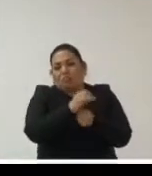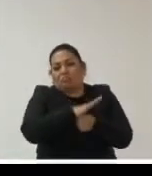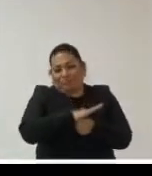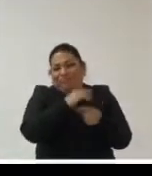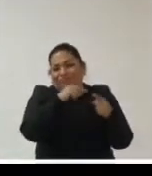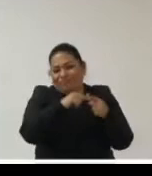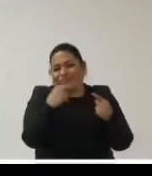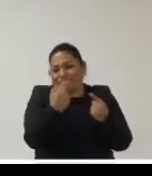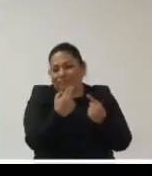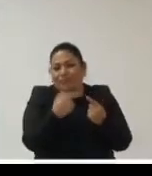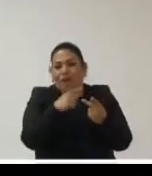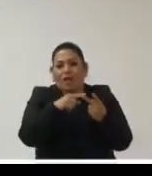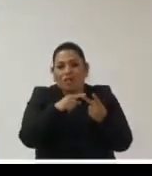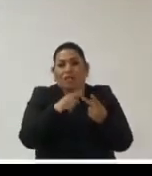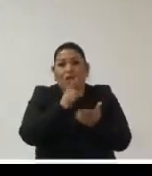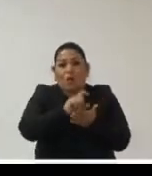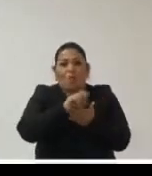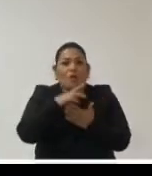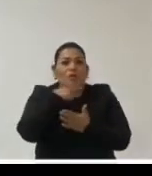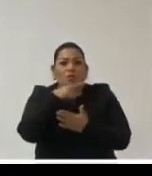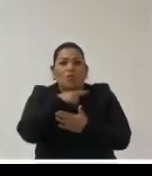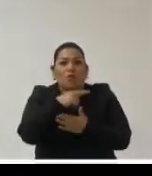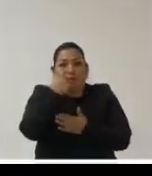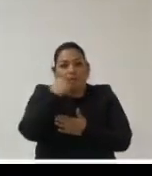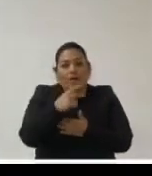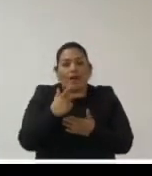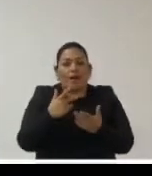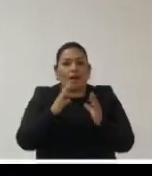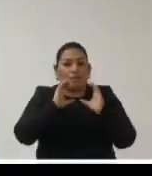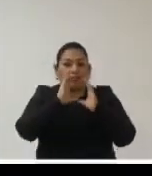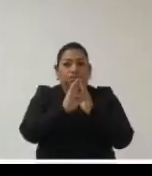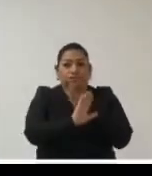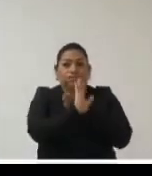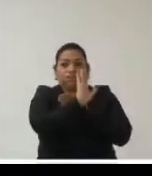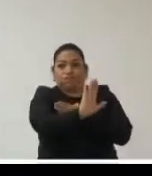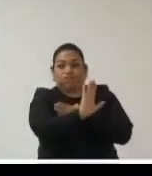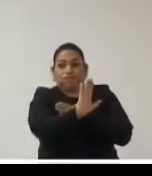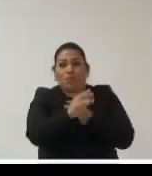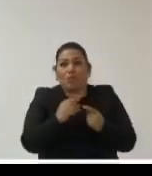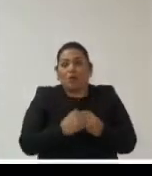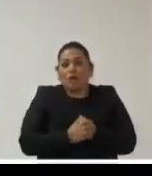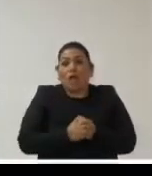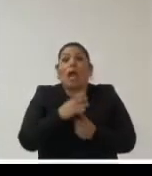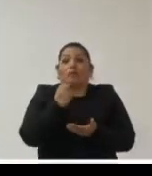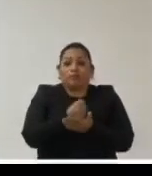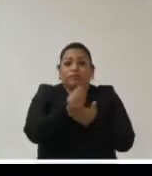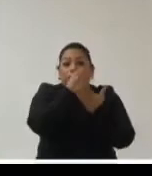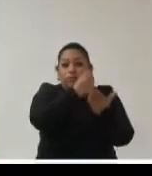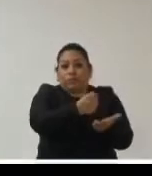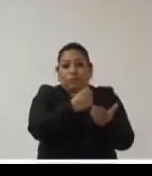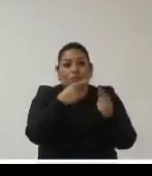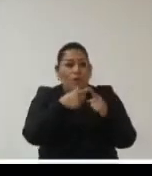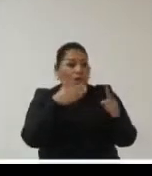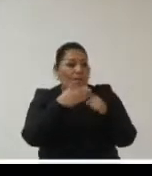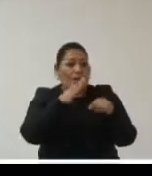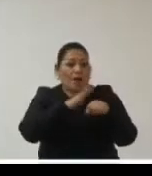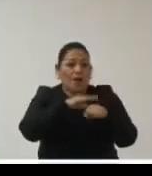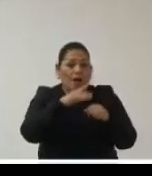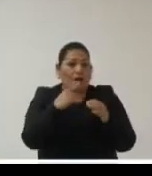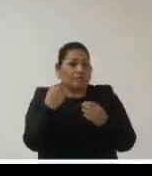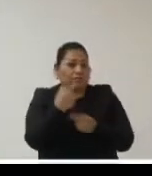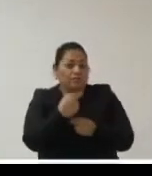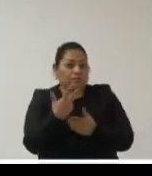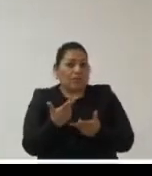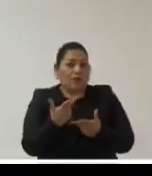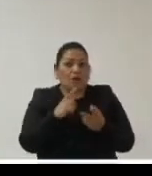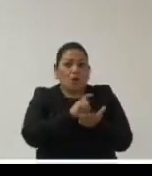propósito de la necesidad de comprar rápidamente para poder enfrentar las situaciones malversación de fondos muchas veces a propósito de ayudas económicas por ejemplo